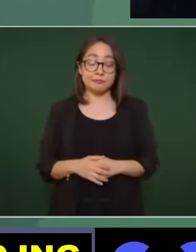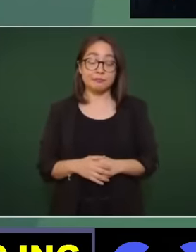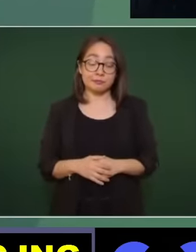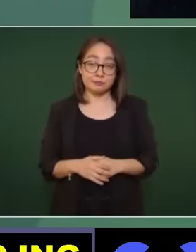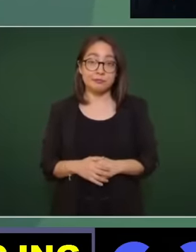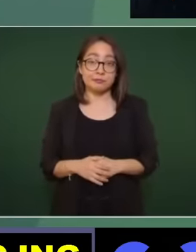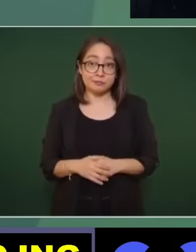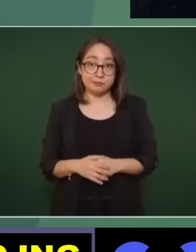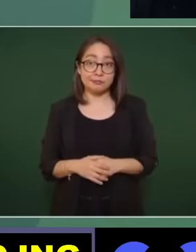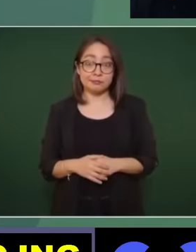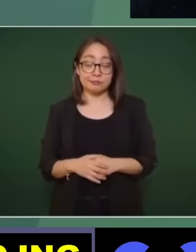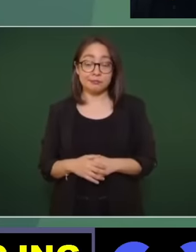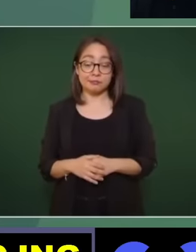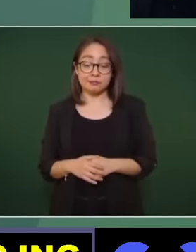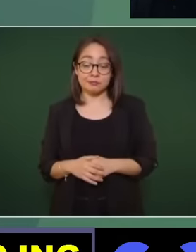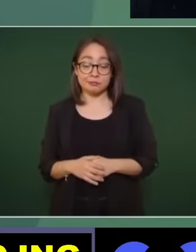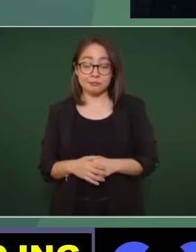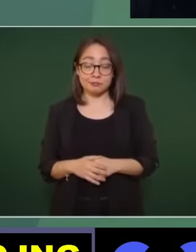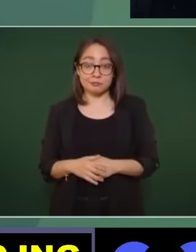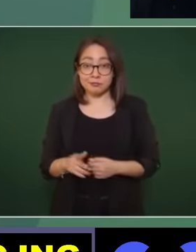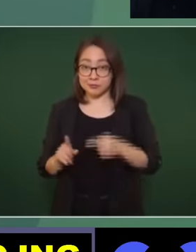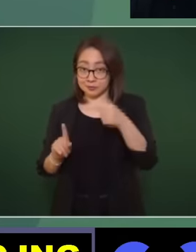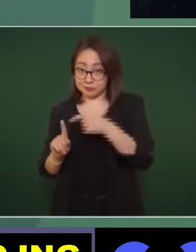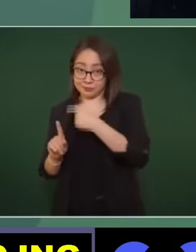él y Regina